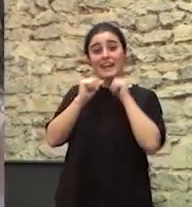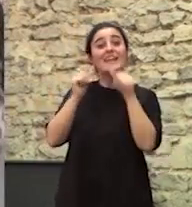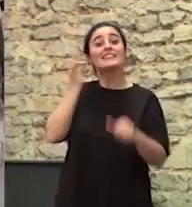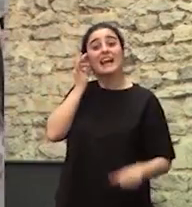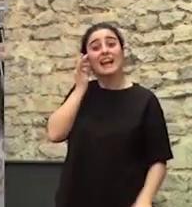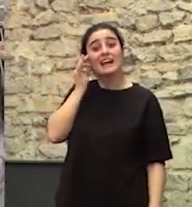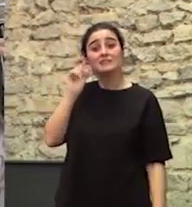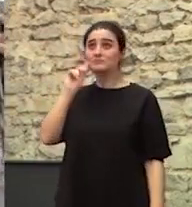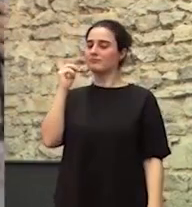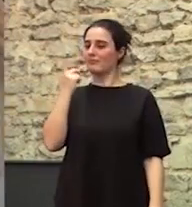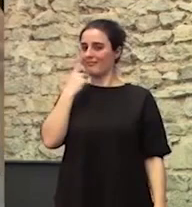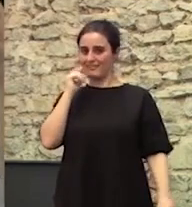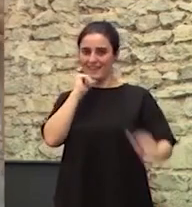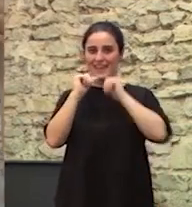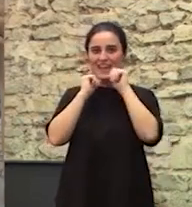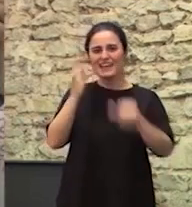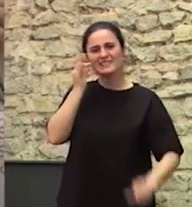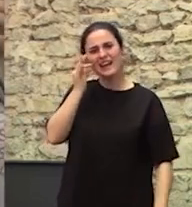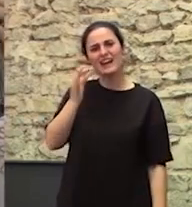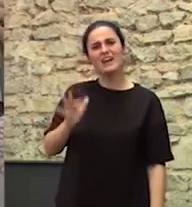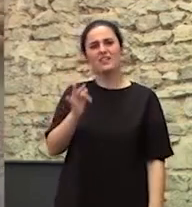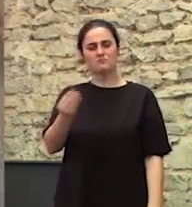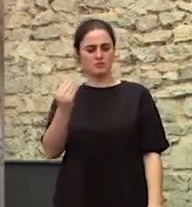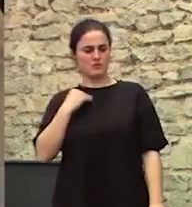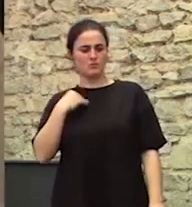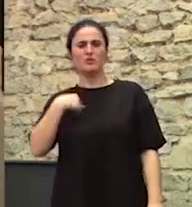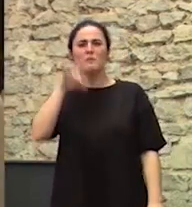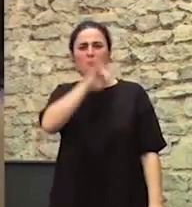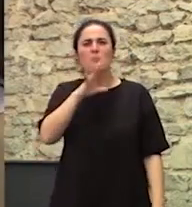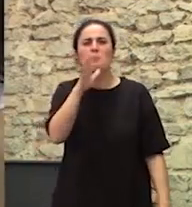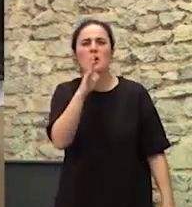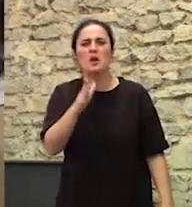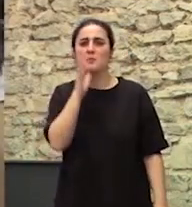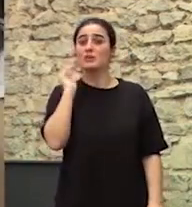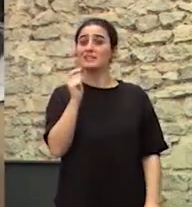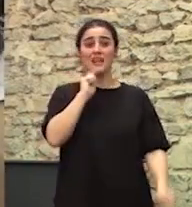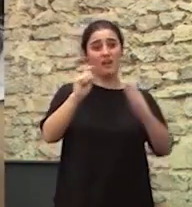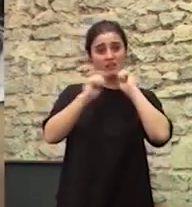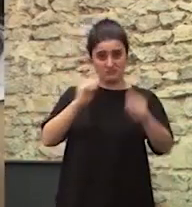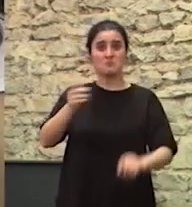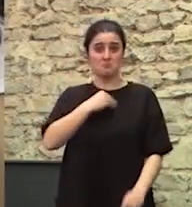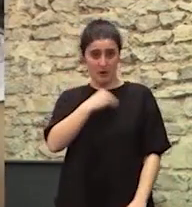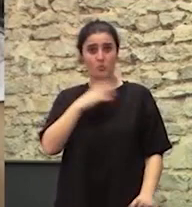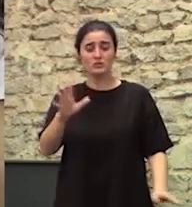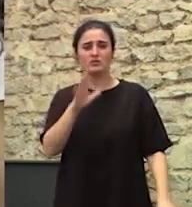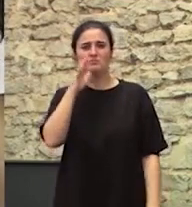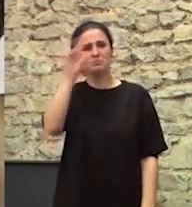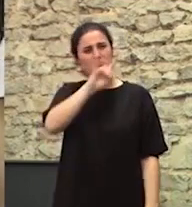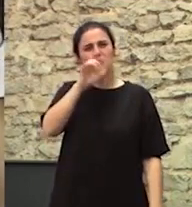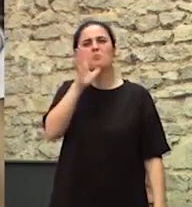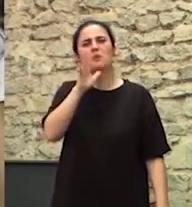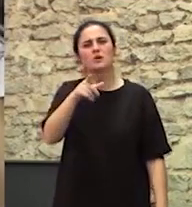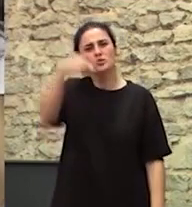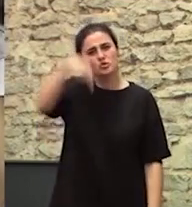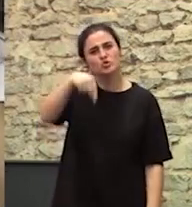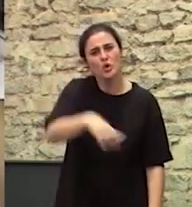Y se me nota gitana Y además si me preguntan ¿Por qué soy tan morena? Porque me lo preguntan en las entrevistas Me lo preguntan ¿Por qué eres tan morena?